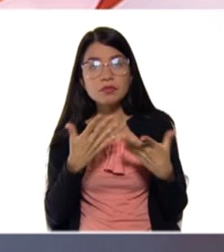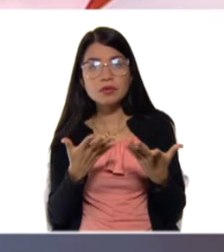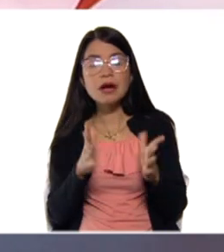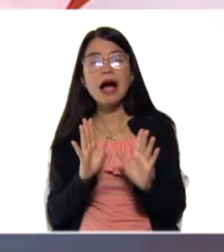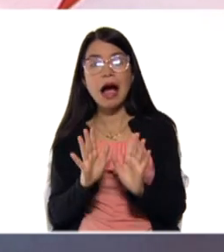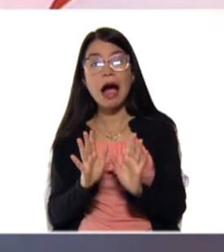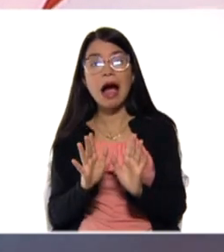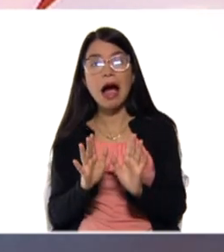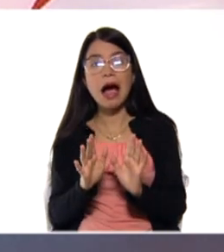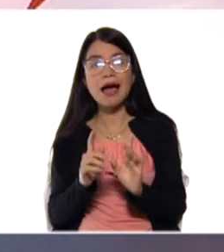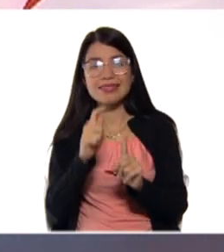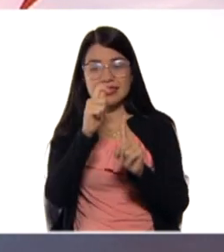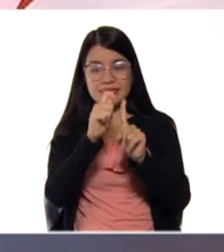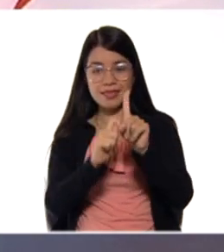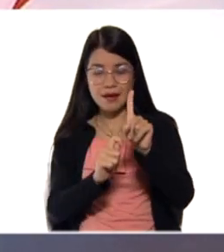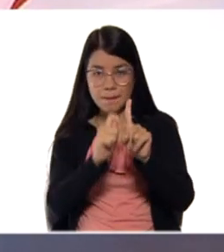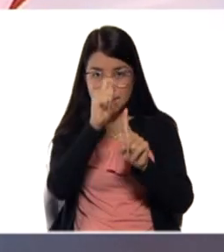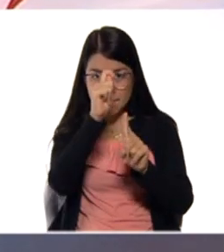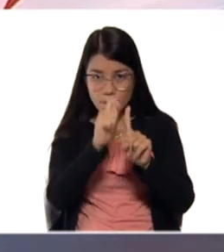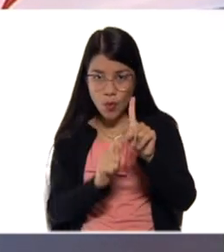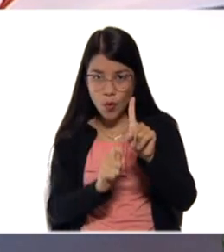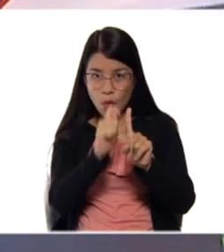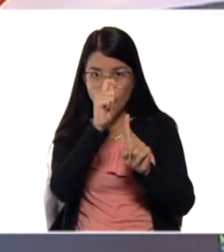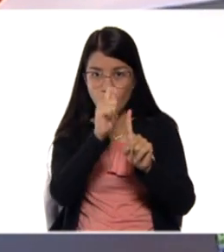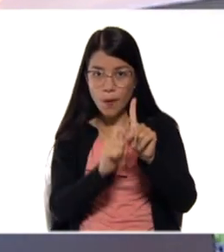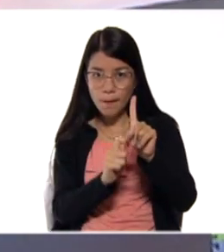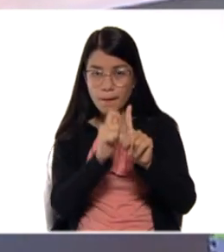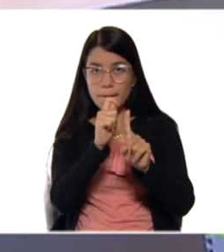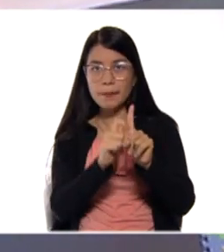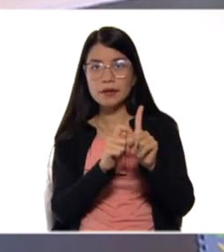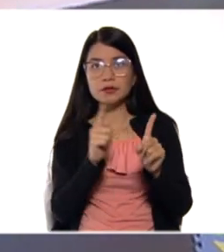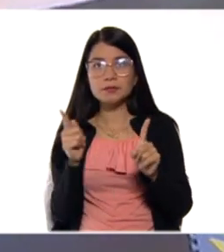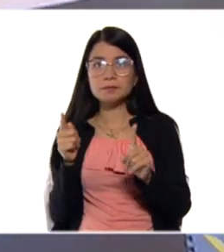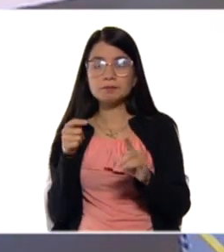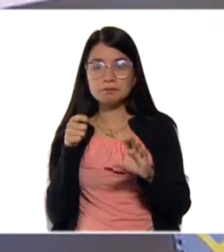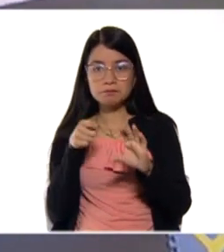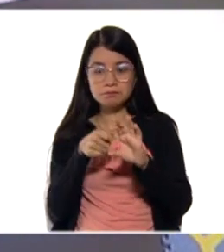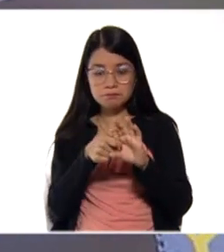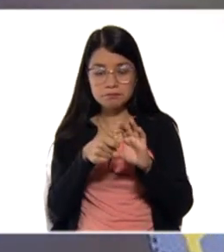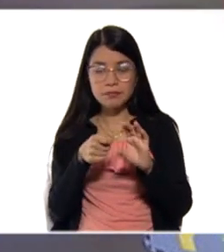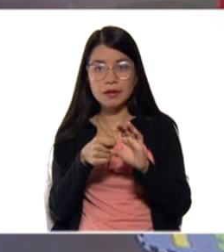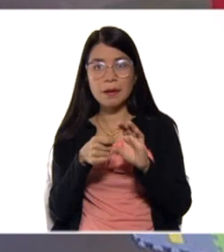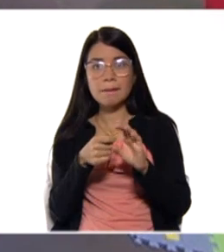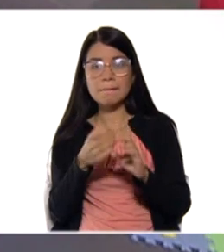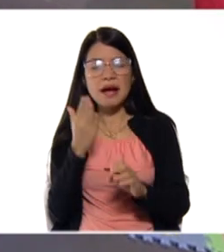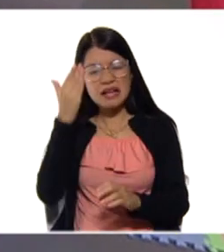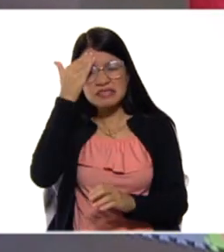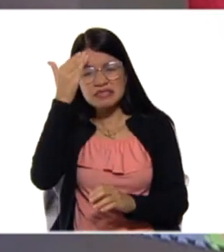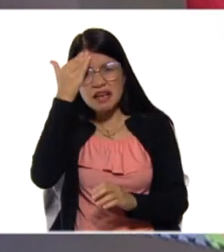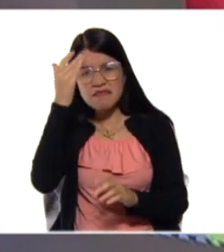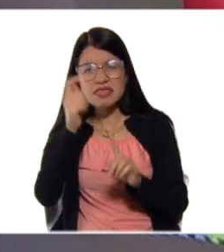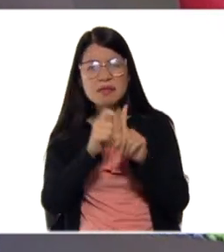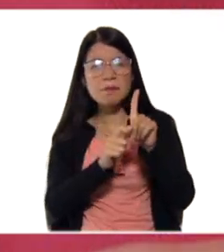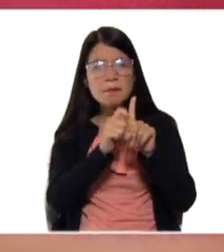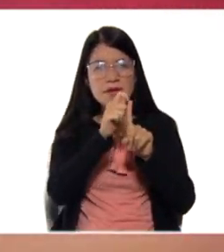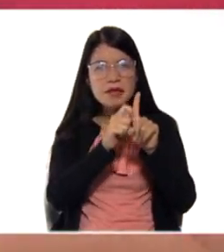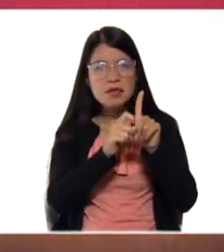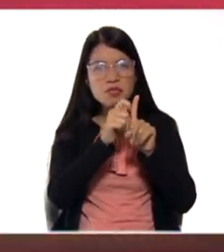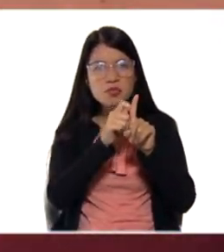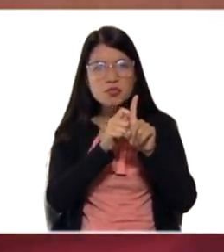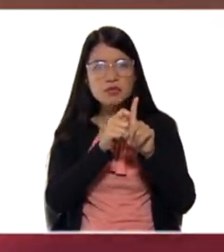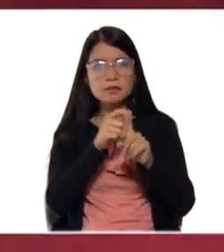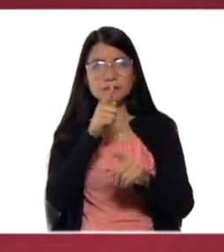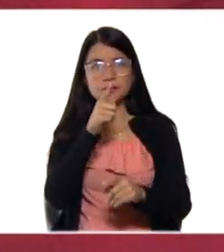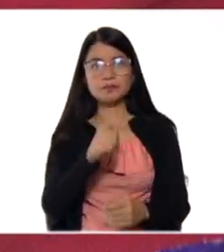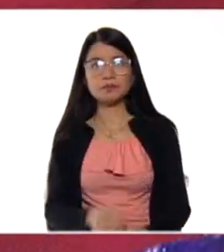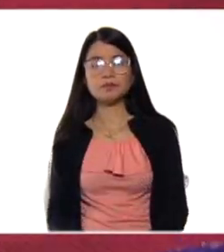termómetro. Tenemos un termómetro y medimos su temperatura. ¿Ok? Acá